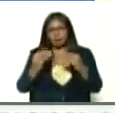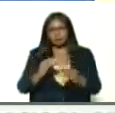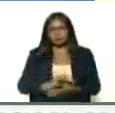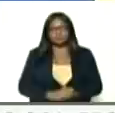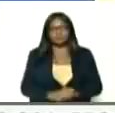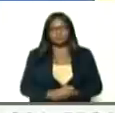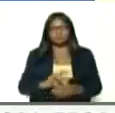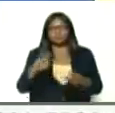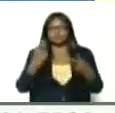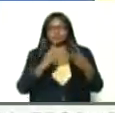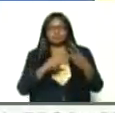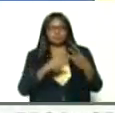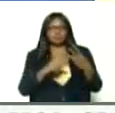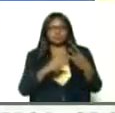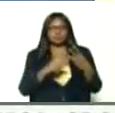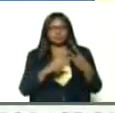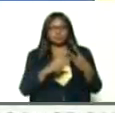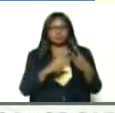tercer lugar,